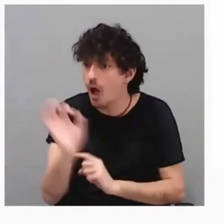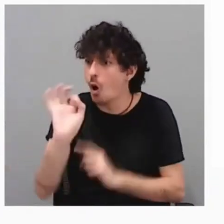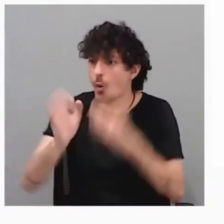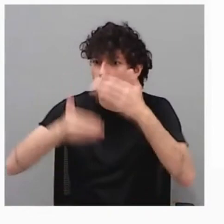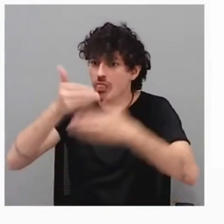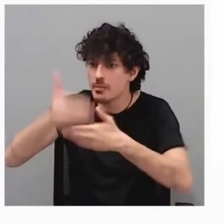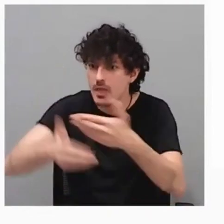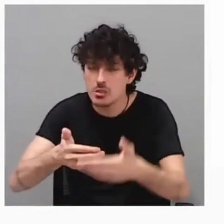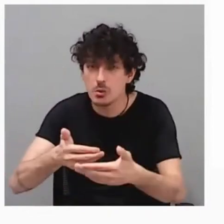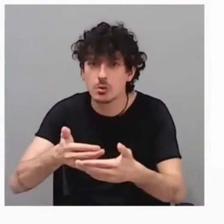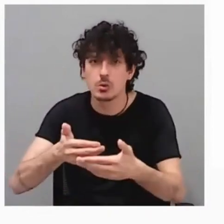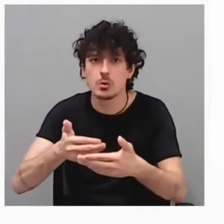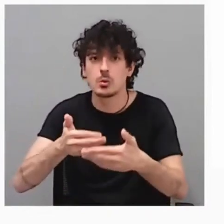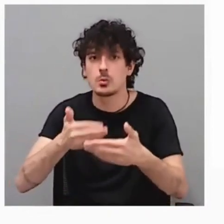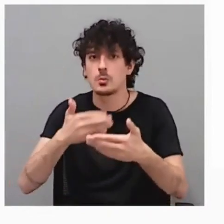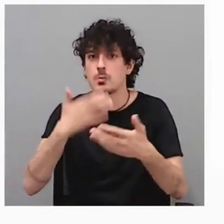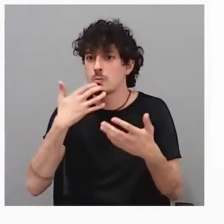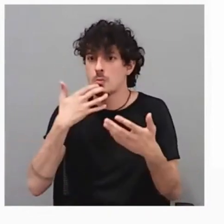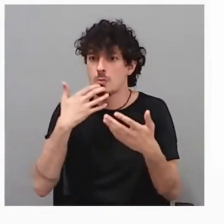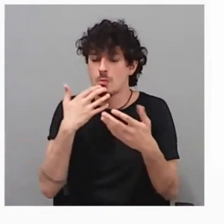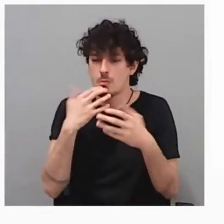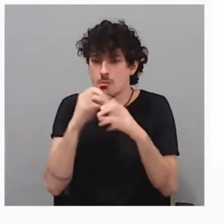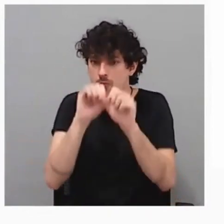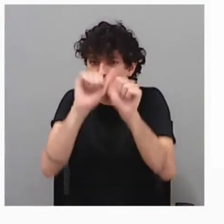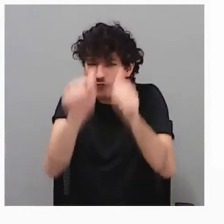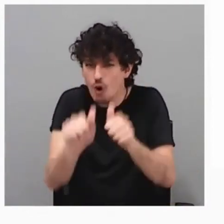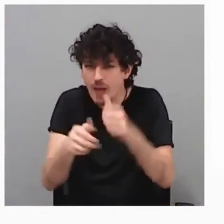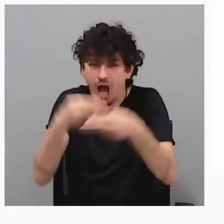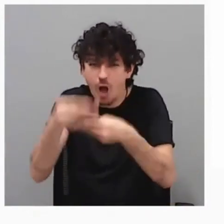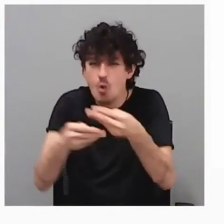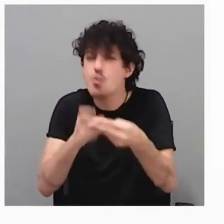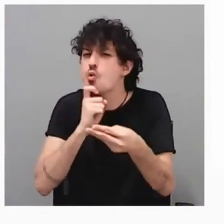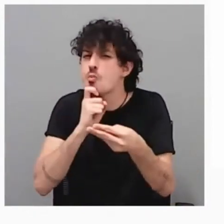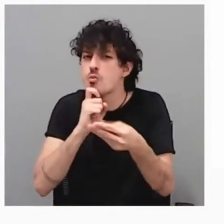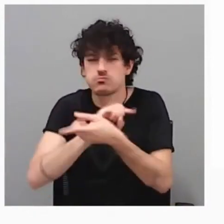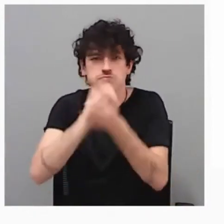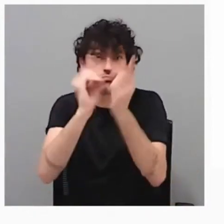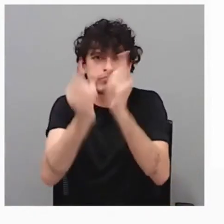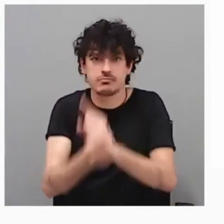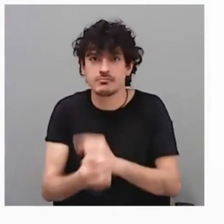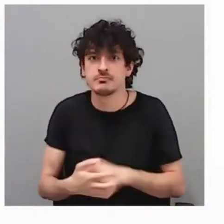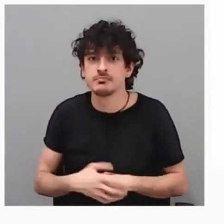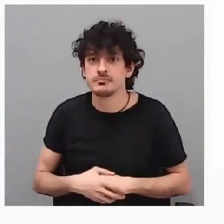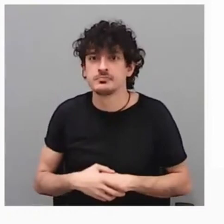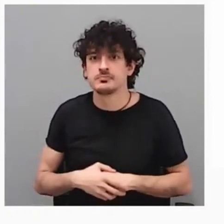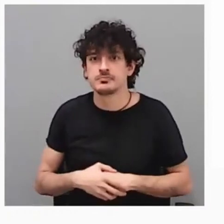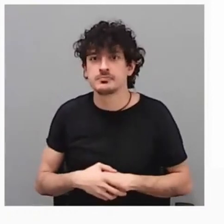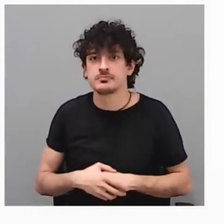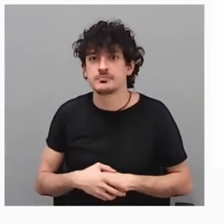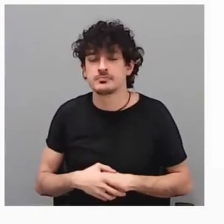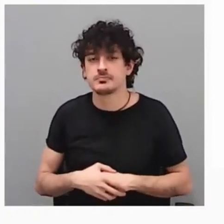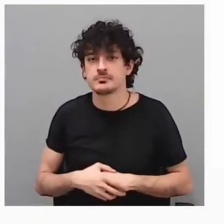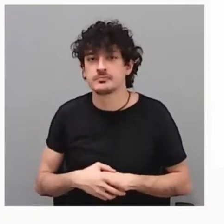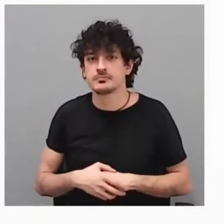o manera de hacer las cosas y al final estamos en el mismo sitio y hacemos lo mismo. Por eso no sería innovación social.